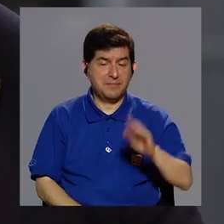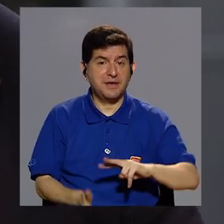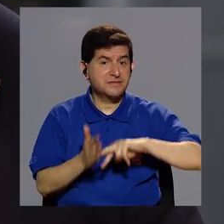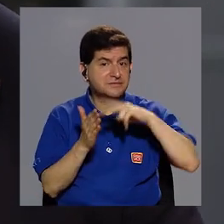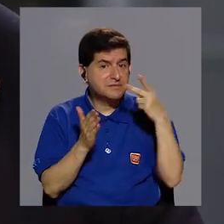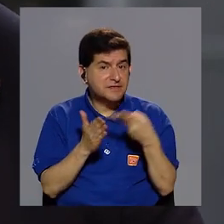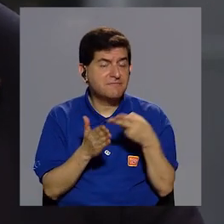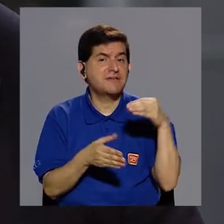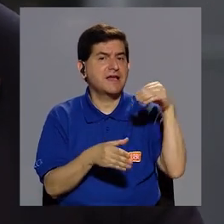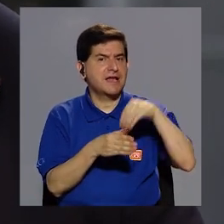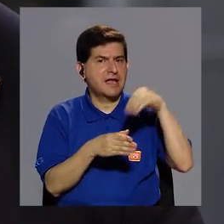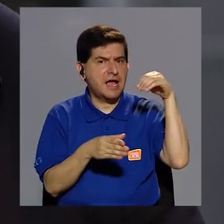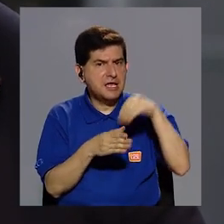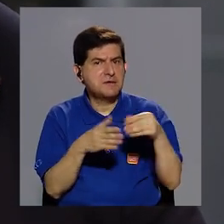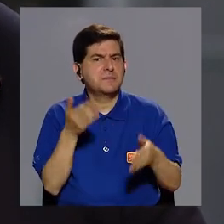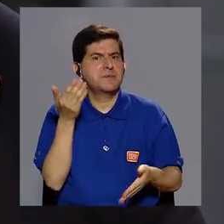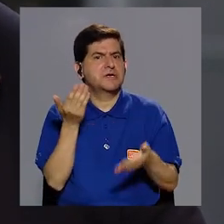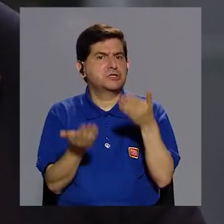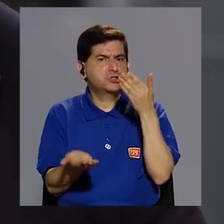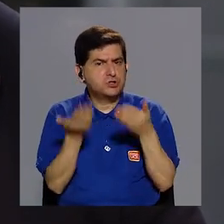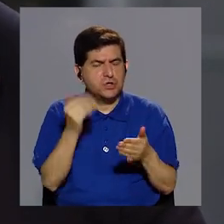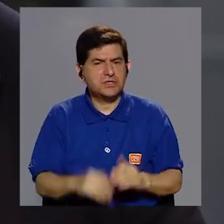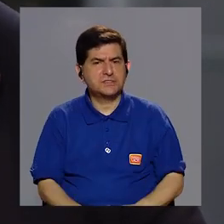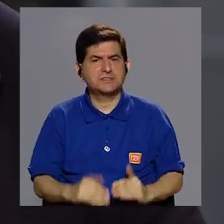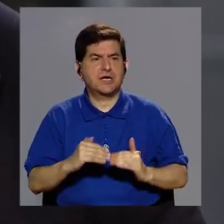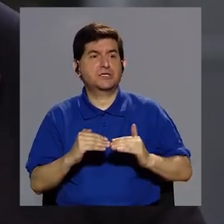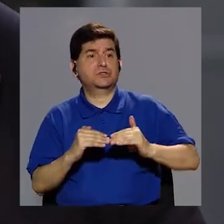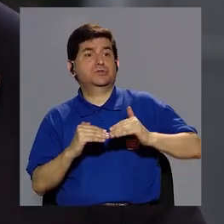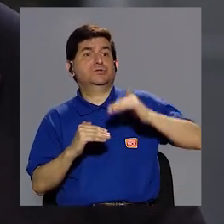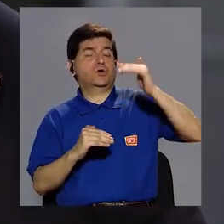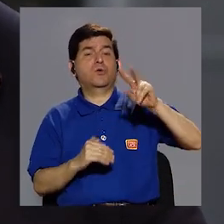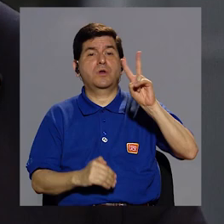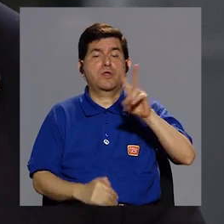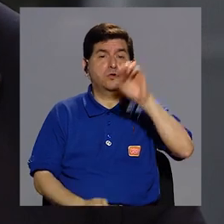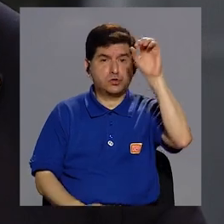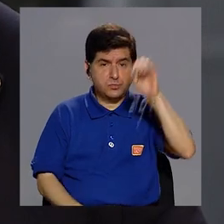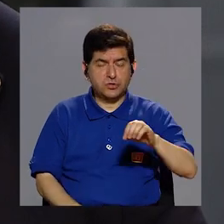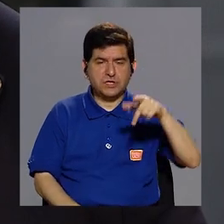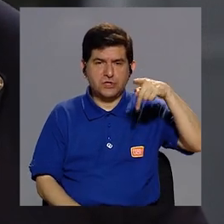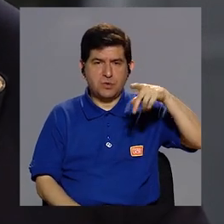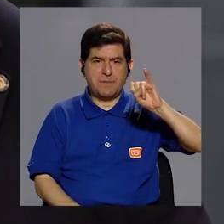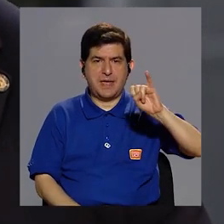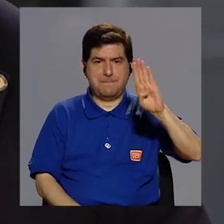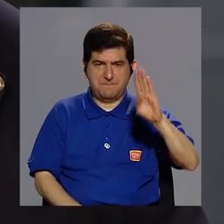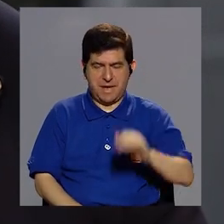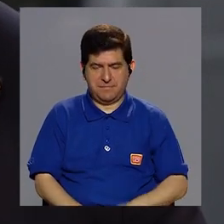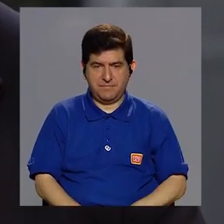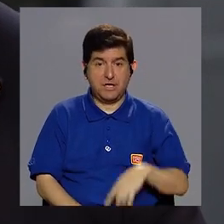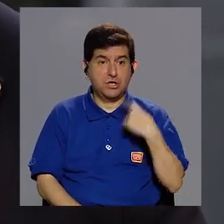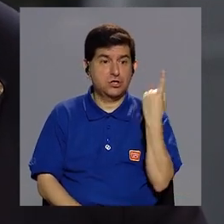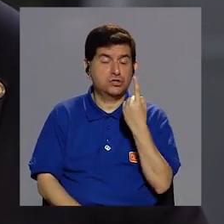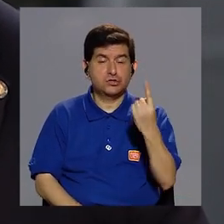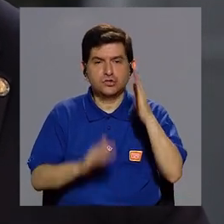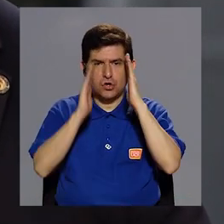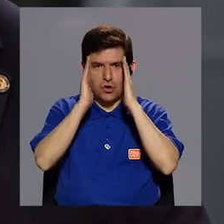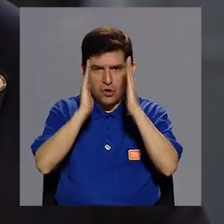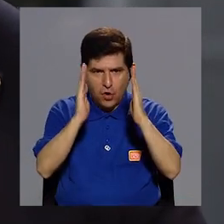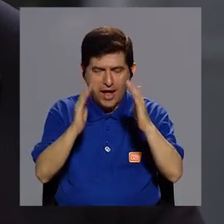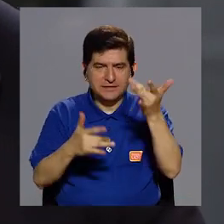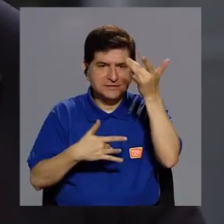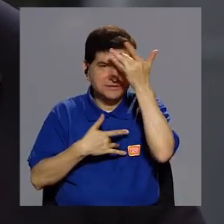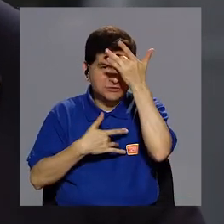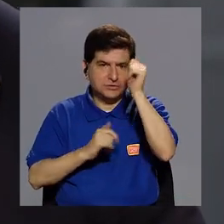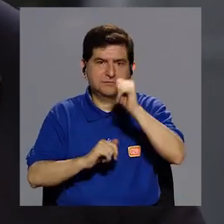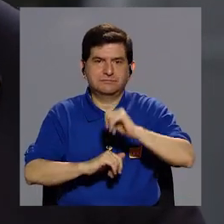bruto, estamos hablando de que es una inversión que probablemente pueda ascender a más allá del 2% del producto interno bruto solamente